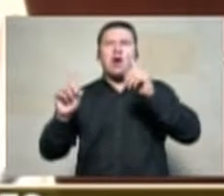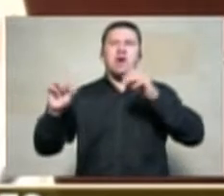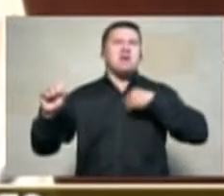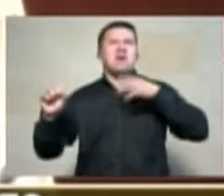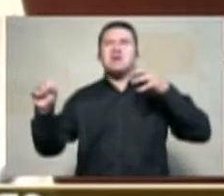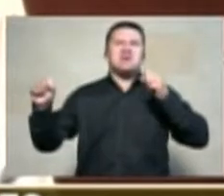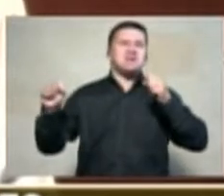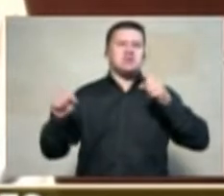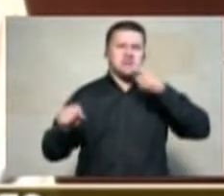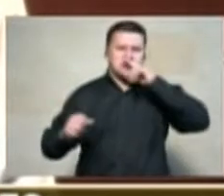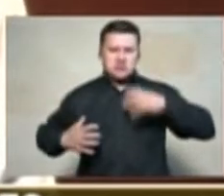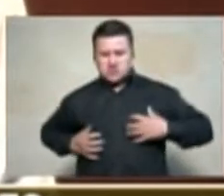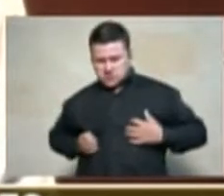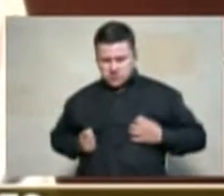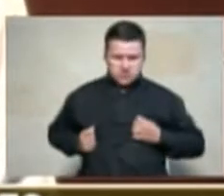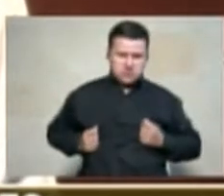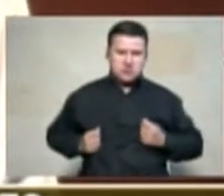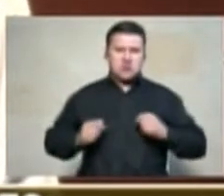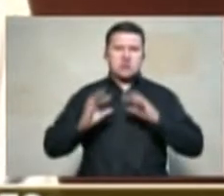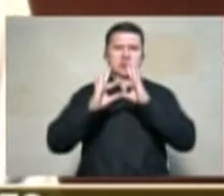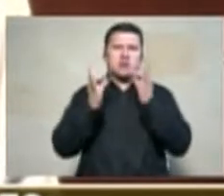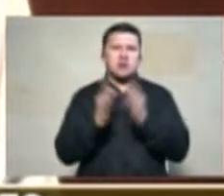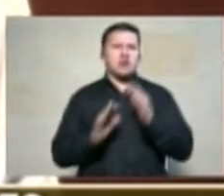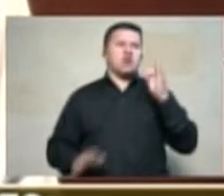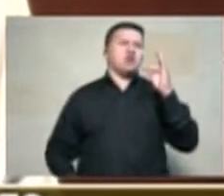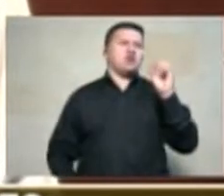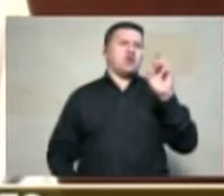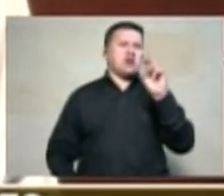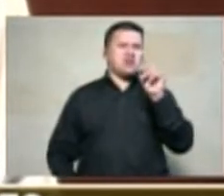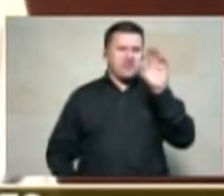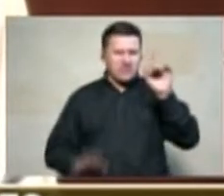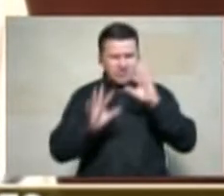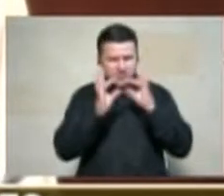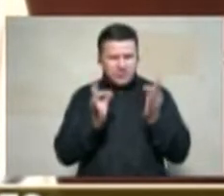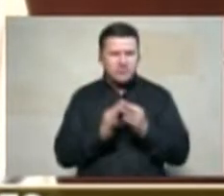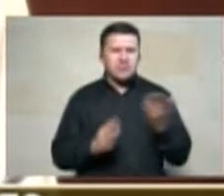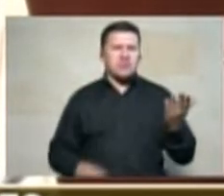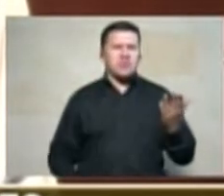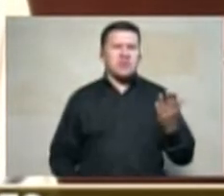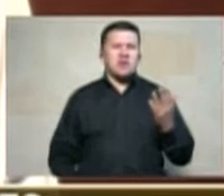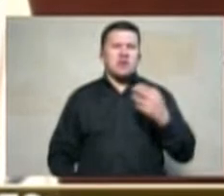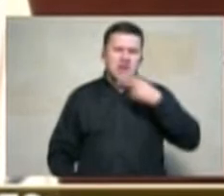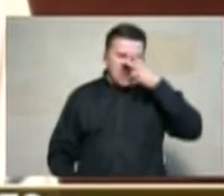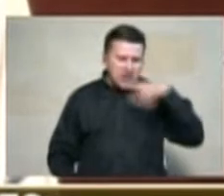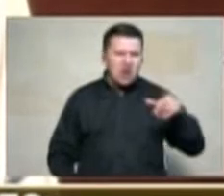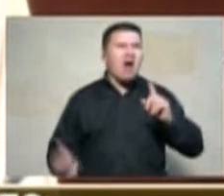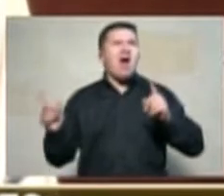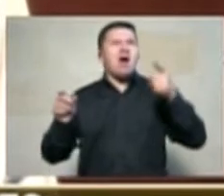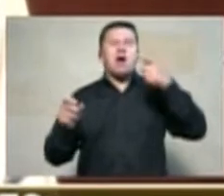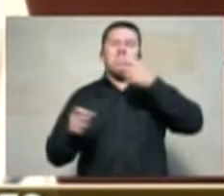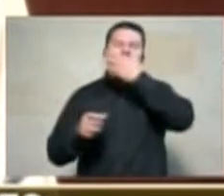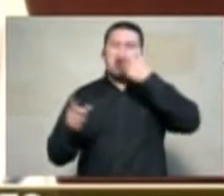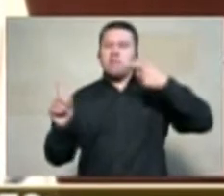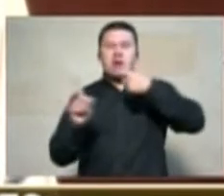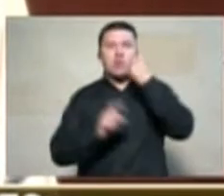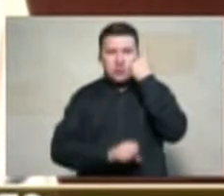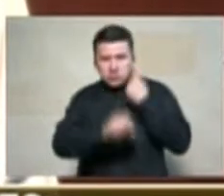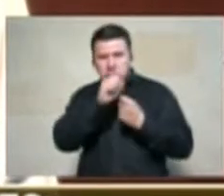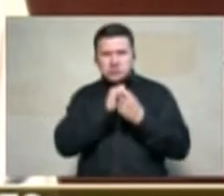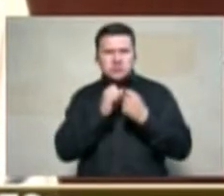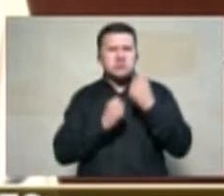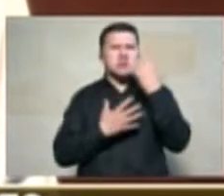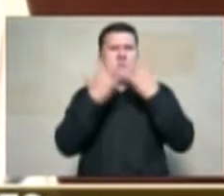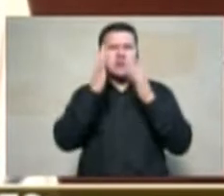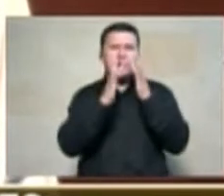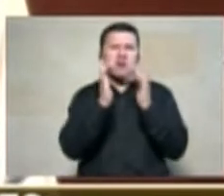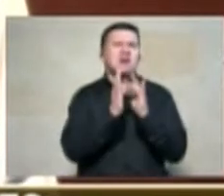así he visto muchos niños hoy como la familia Torres en el Carmen que sus hijos el año pasado el 15 de